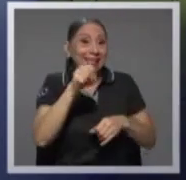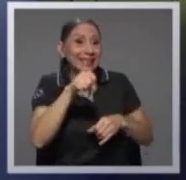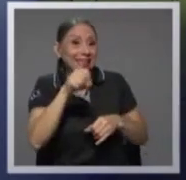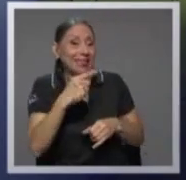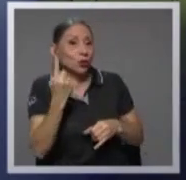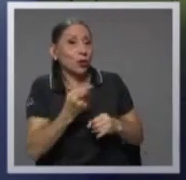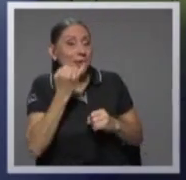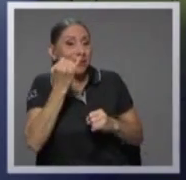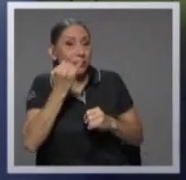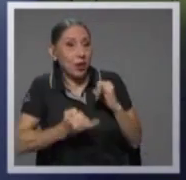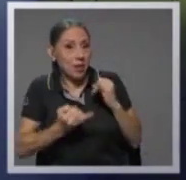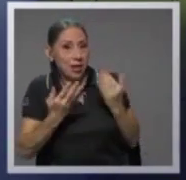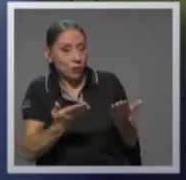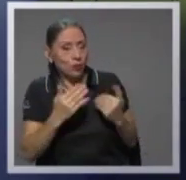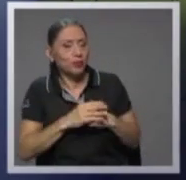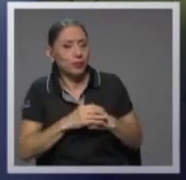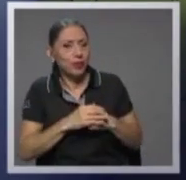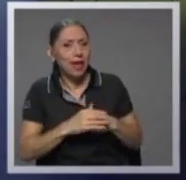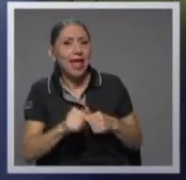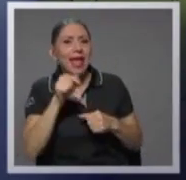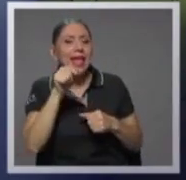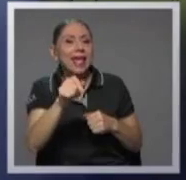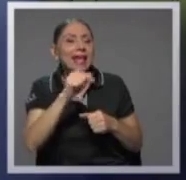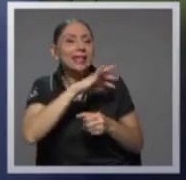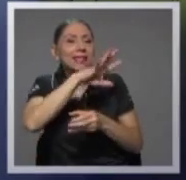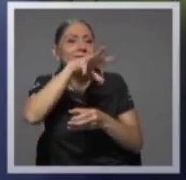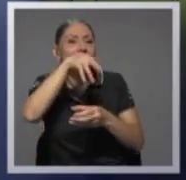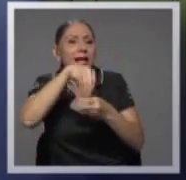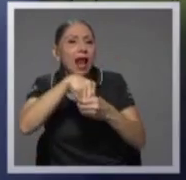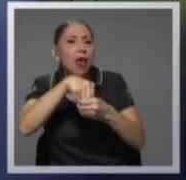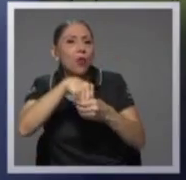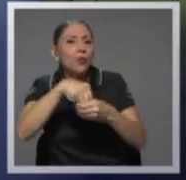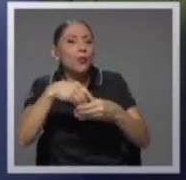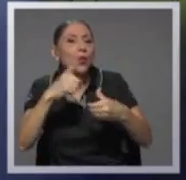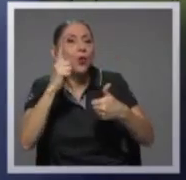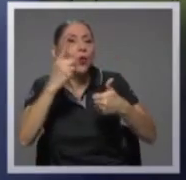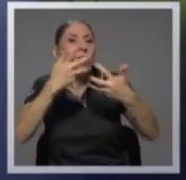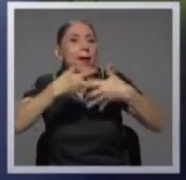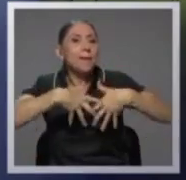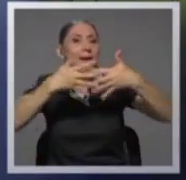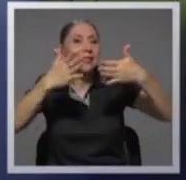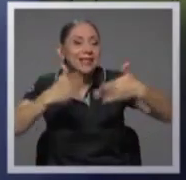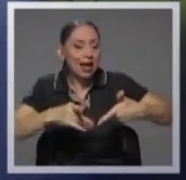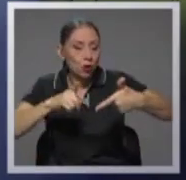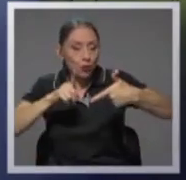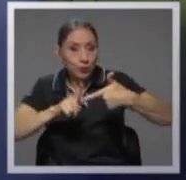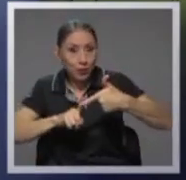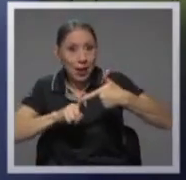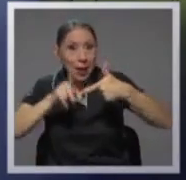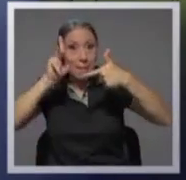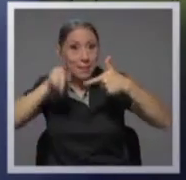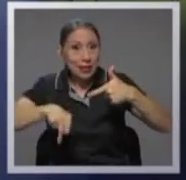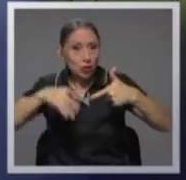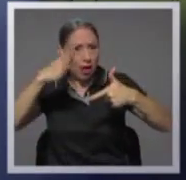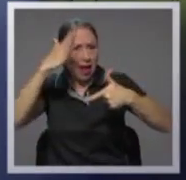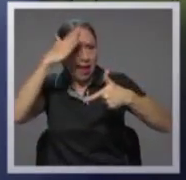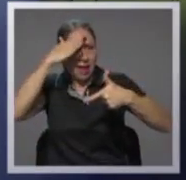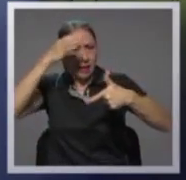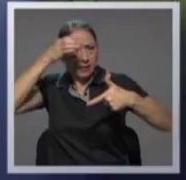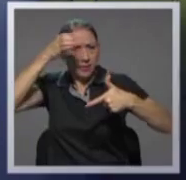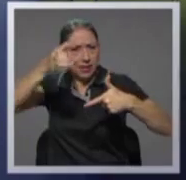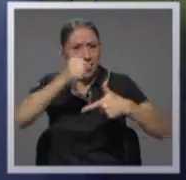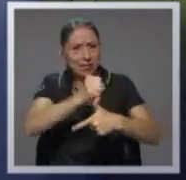que estaba integrado por un empresario un experto en seguridad social una